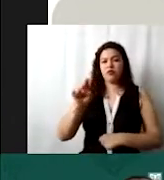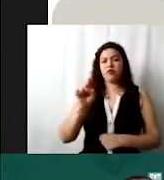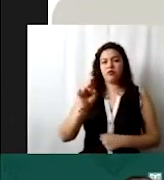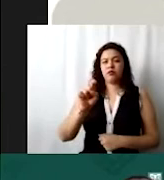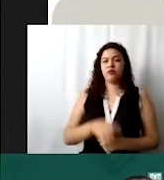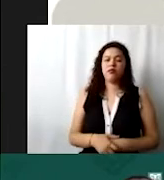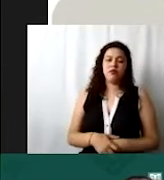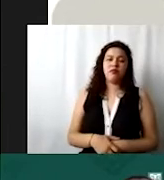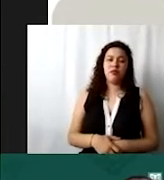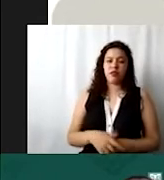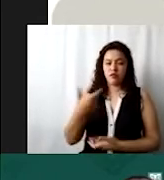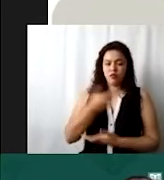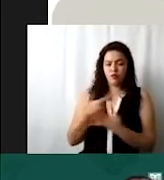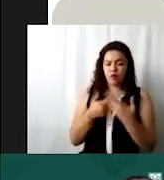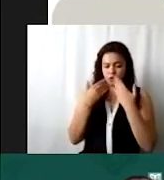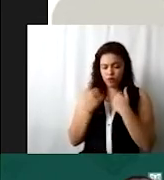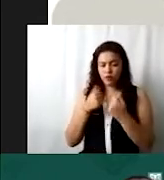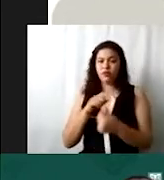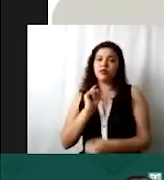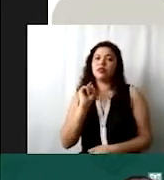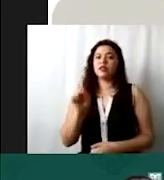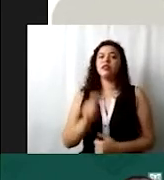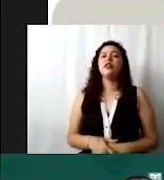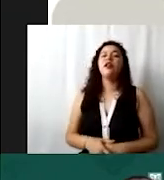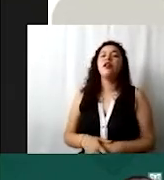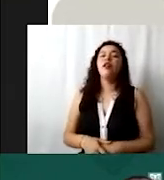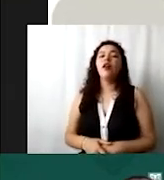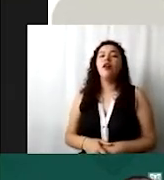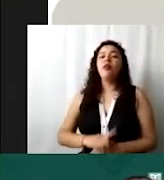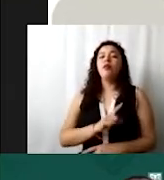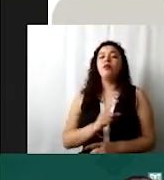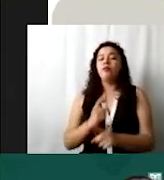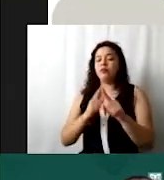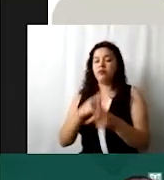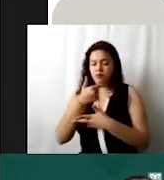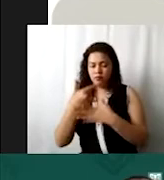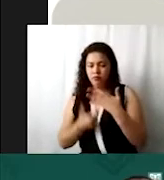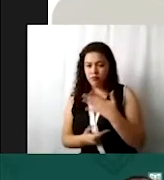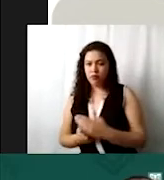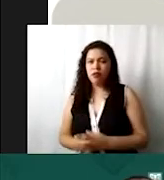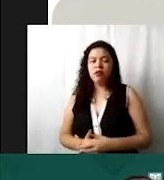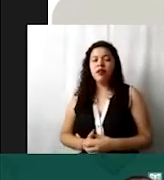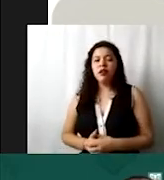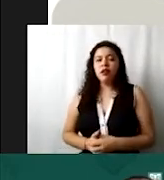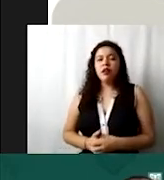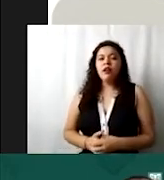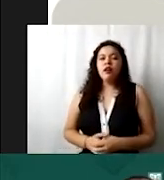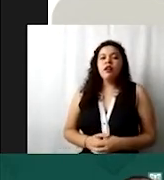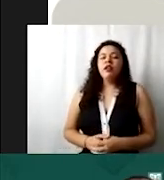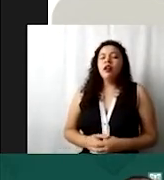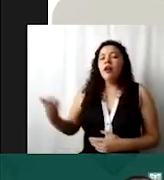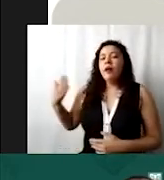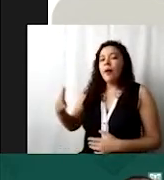no tiene cuentas, pues le damos clic en los egresos. Y le damos en agregar cuenta. Como comentamos hace un